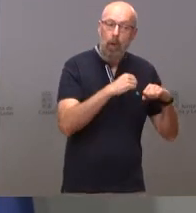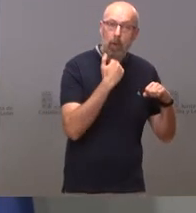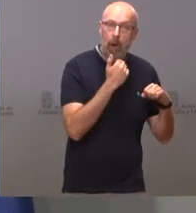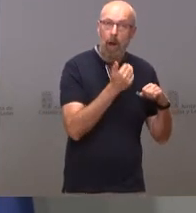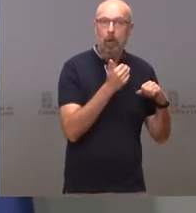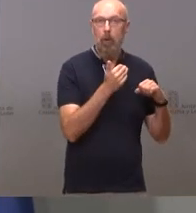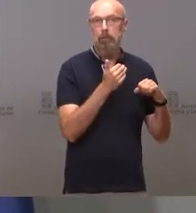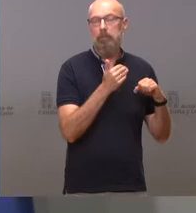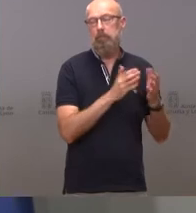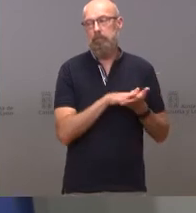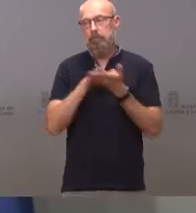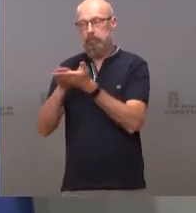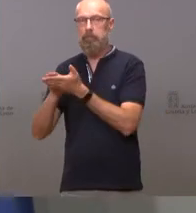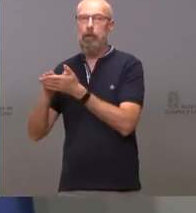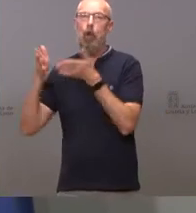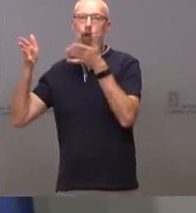interterritorial si fuera el caso